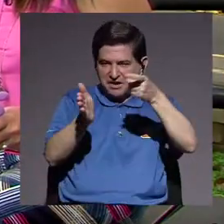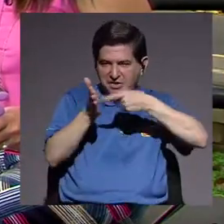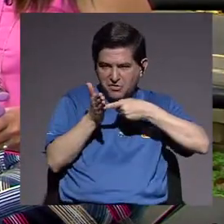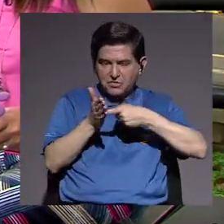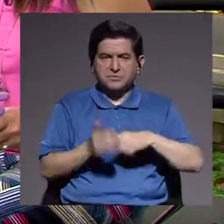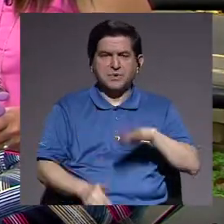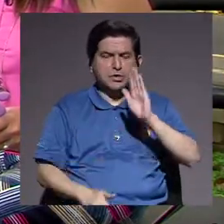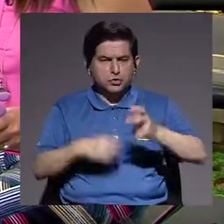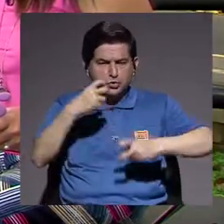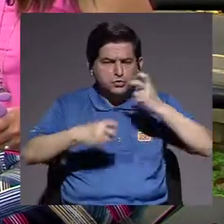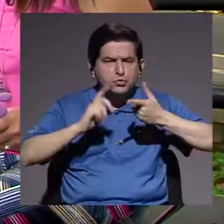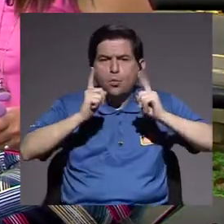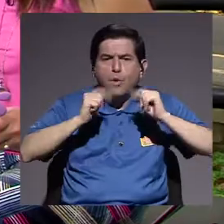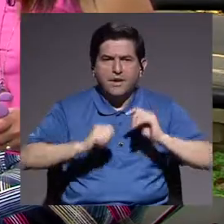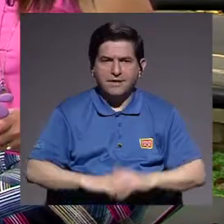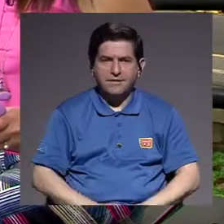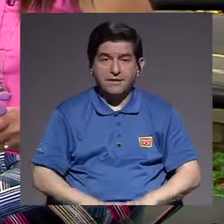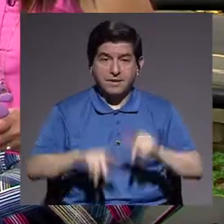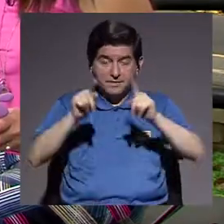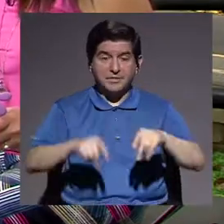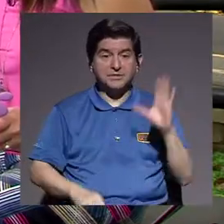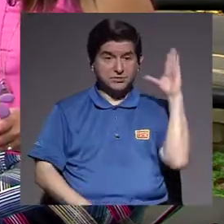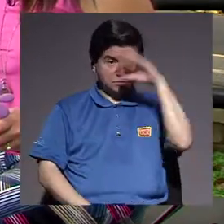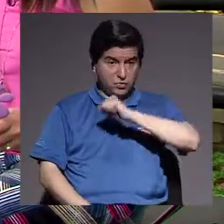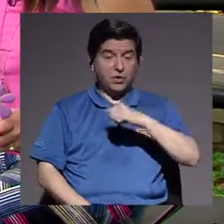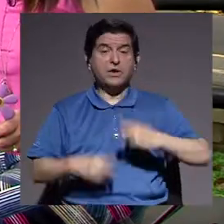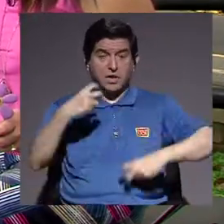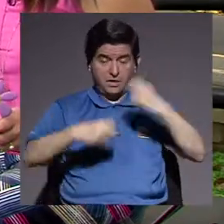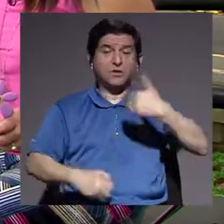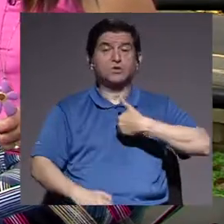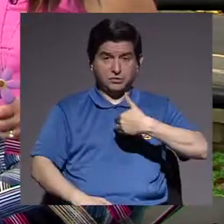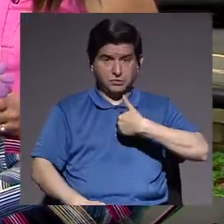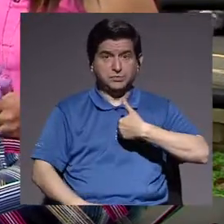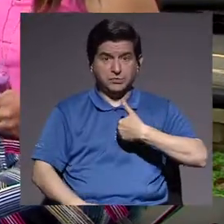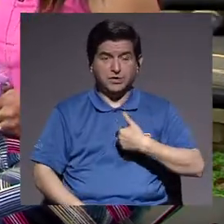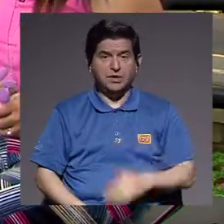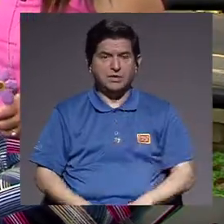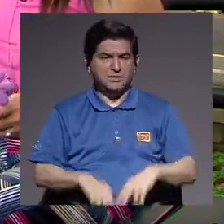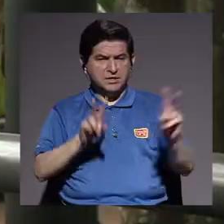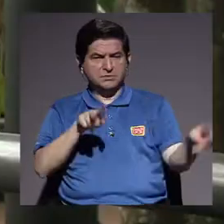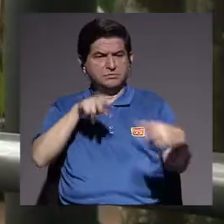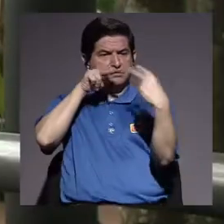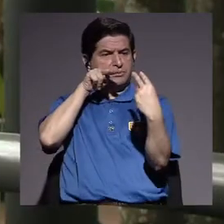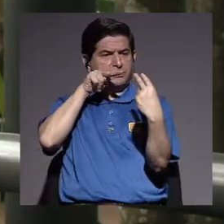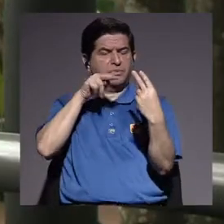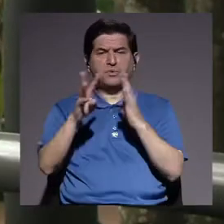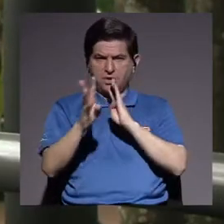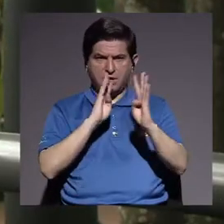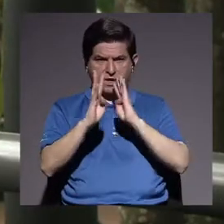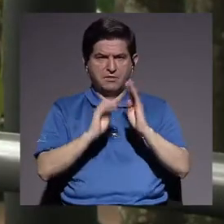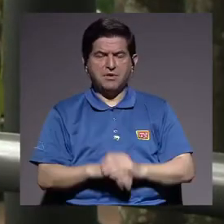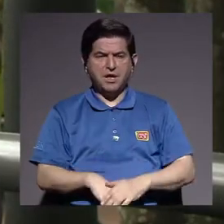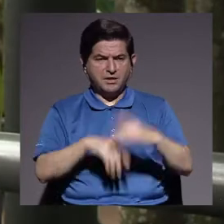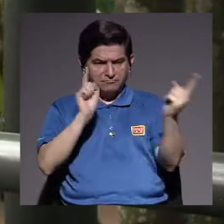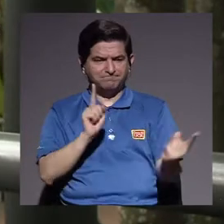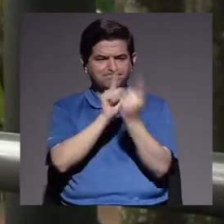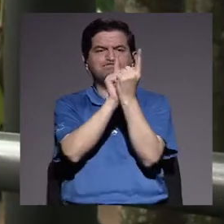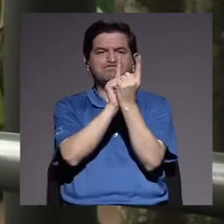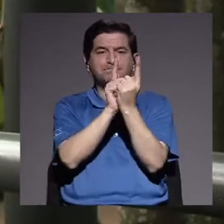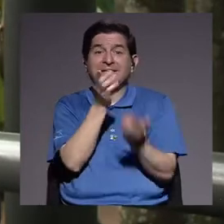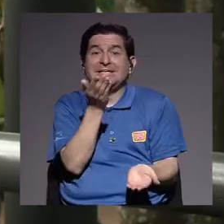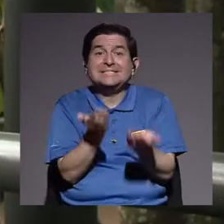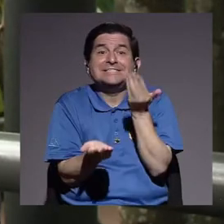cuáles son sus problemáticas. Si las personas reconocieran cuáles son sus problemáticas, si se miraran y conversaran y se